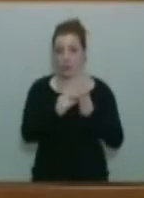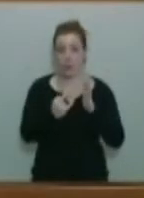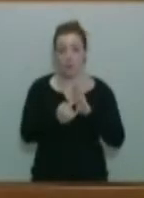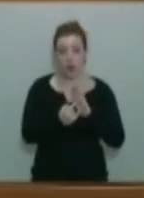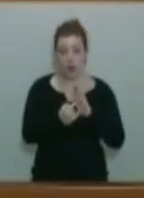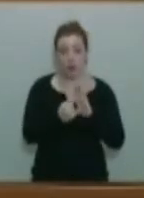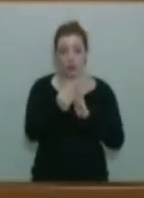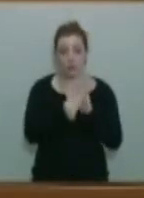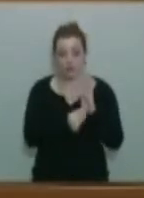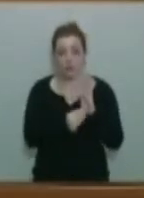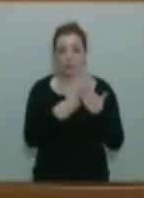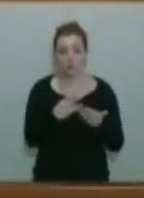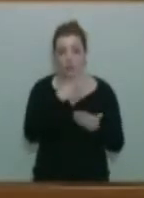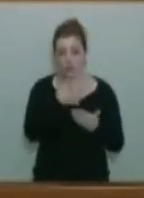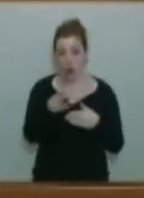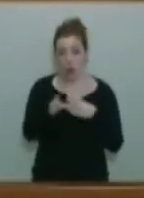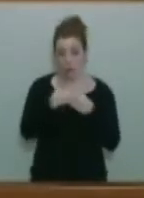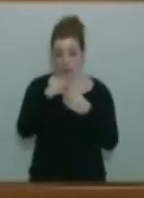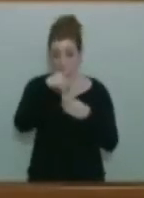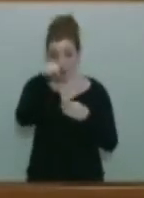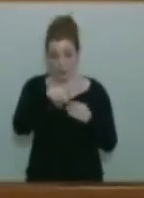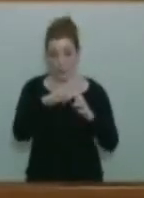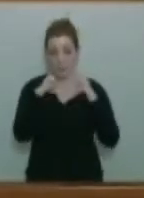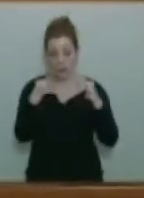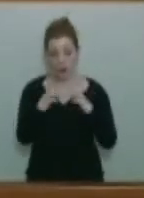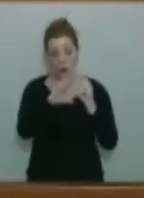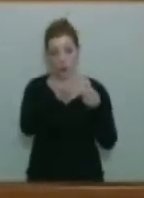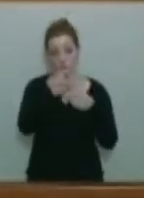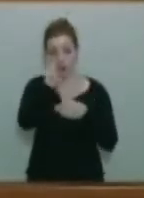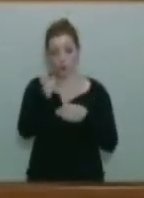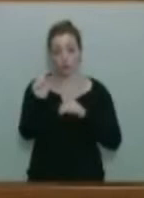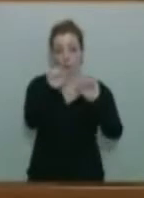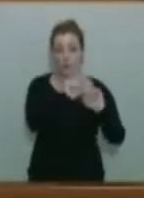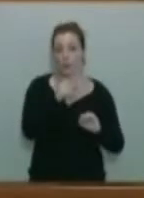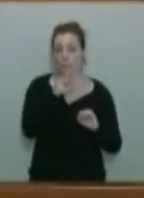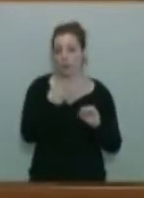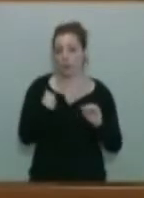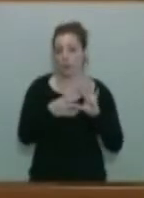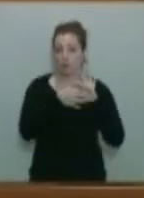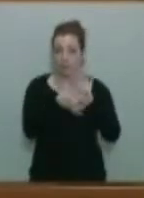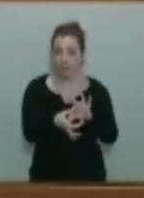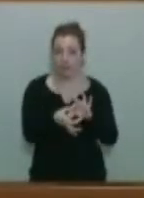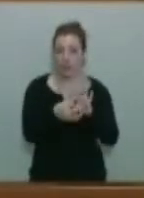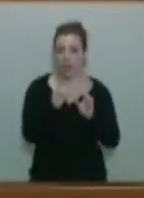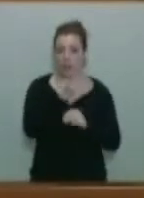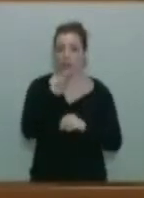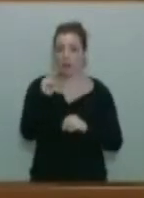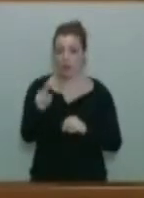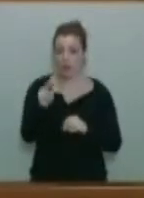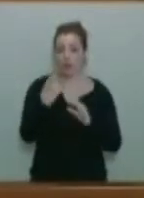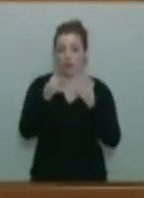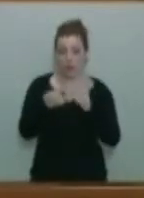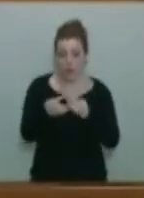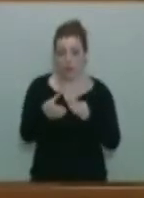se han reservado para este pleno y que han sido defendidas por otros grupos, en los que hace referencia a Izquierda Unida, en fin,